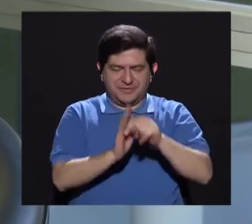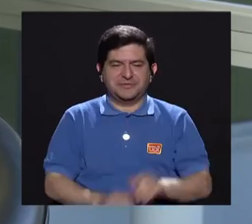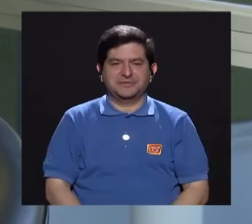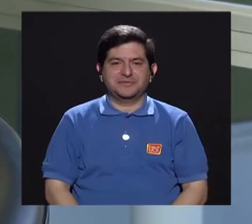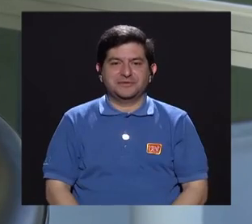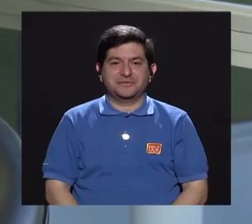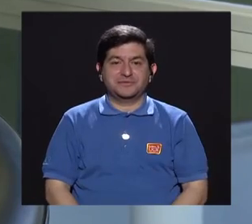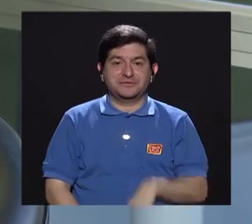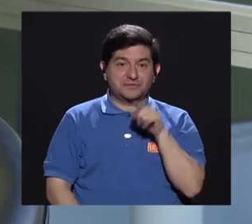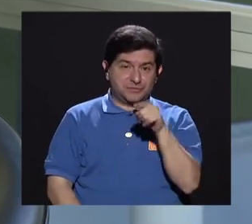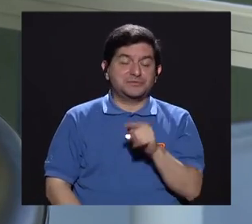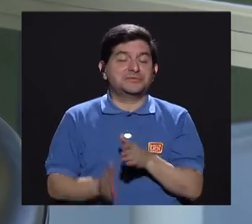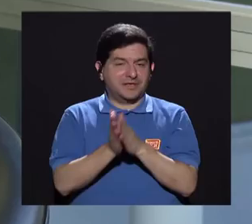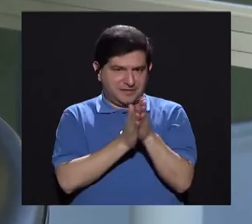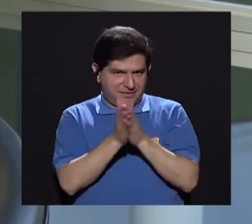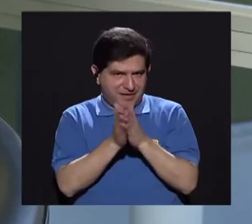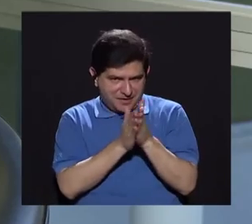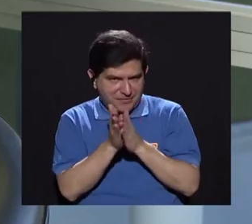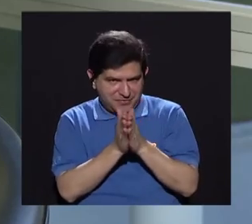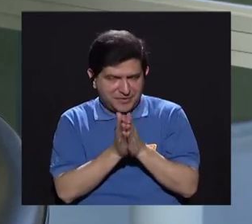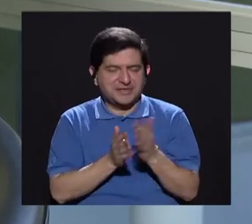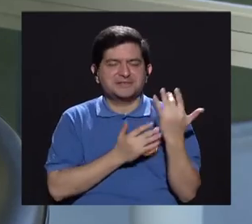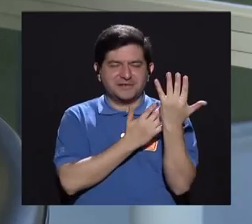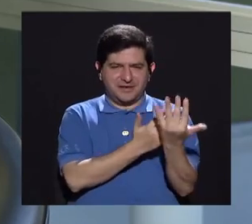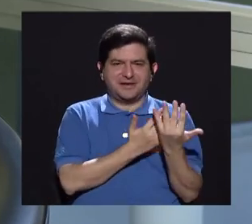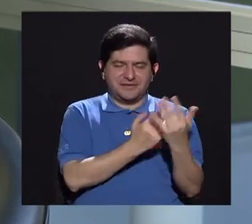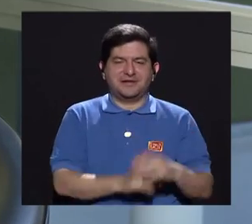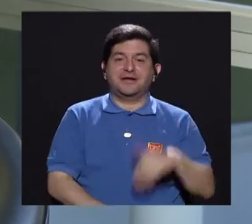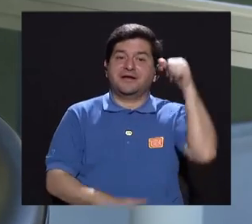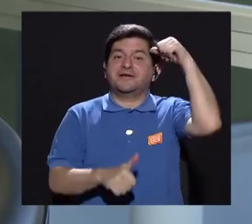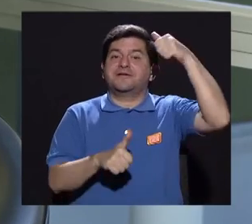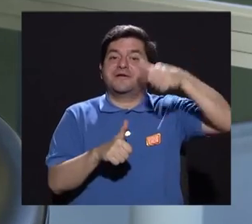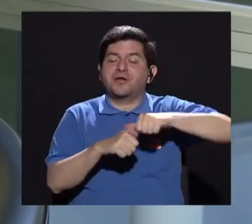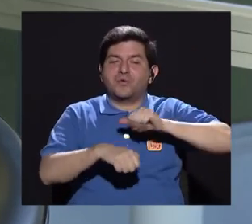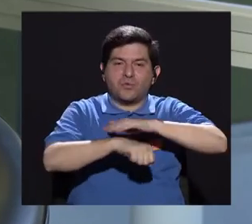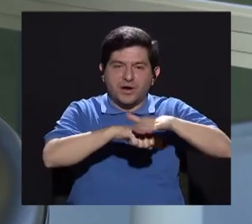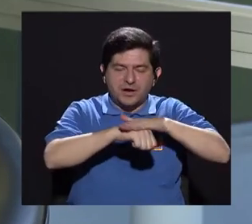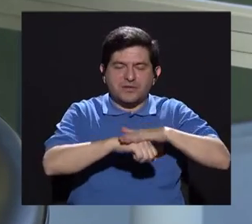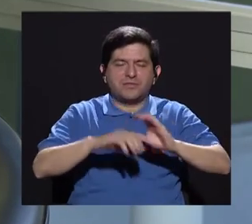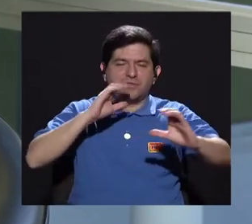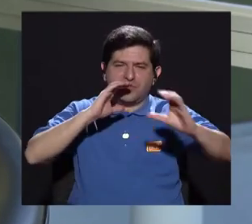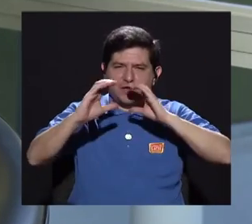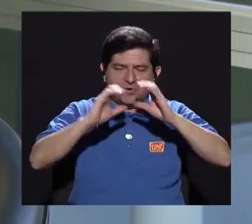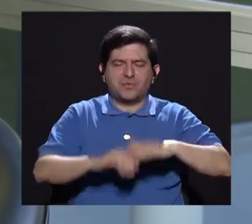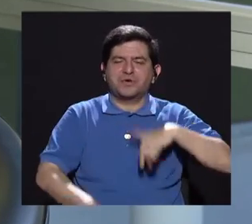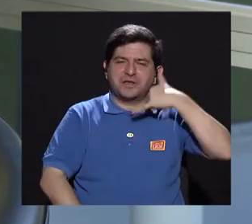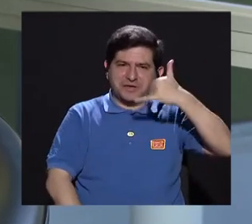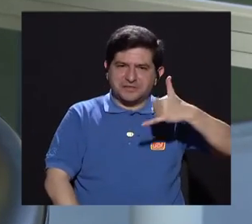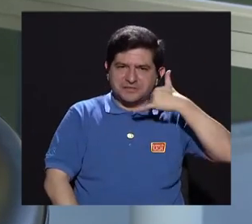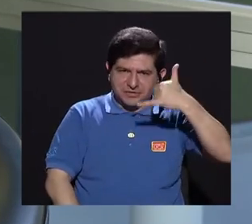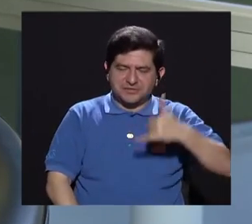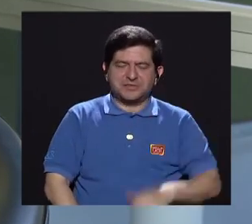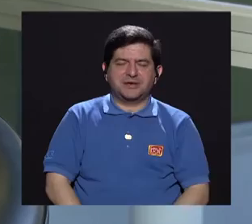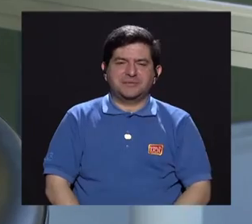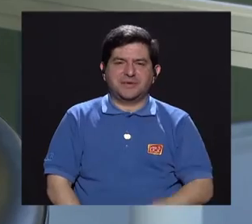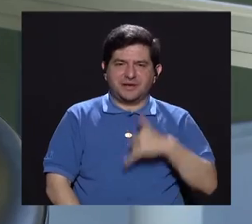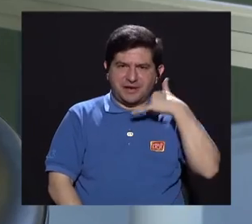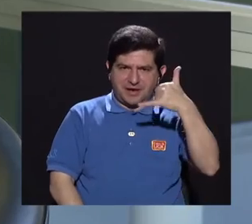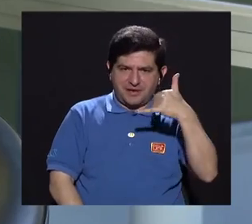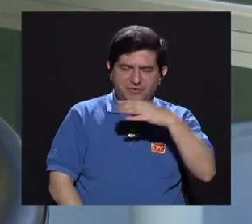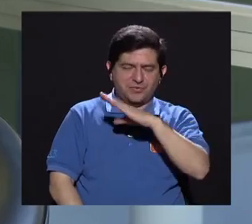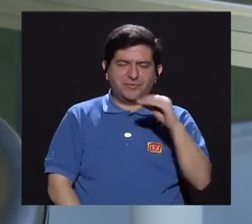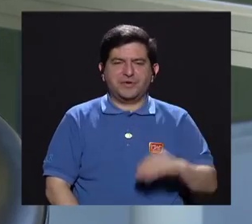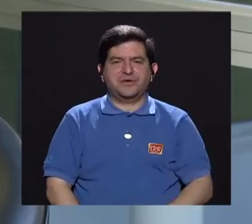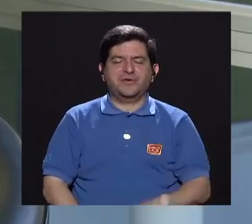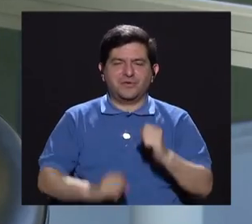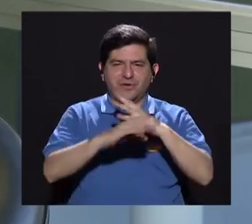esperamos que sea de mucha utilidad para ustedes, les recordamos por favor que nos escriban o nos llamen a los teléfonos